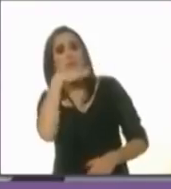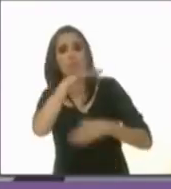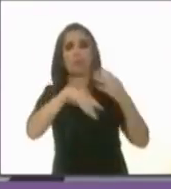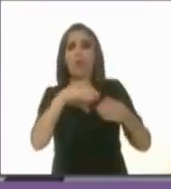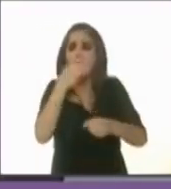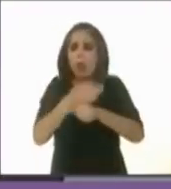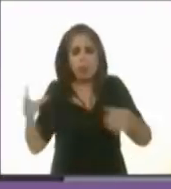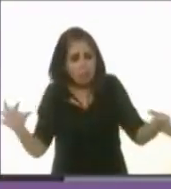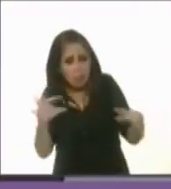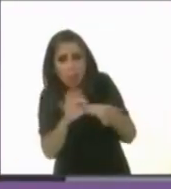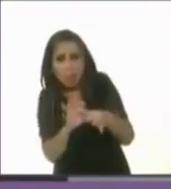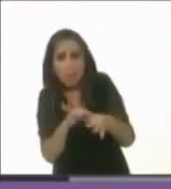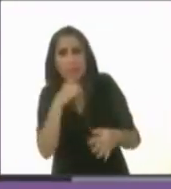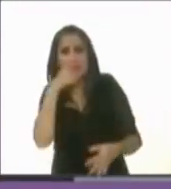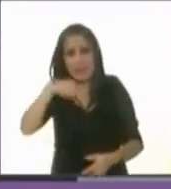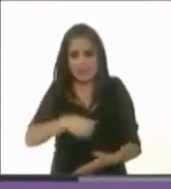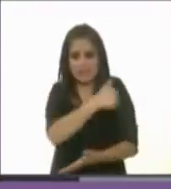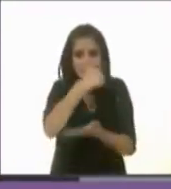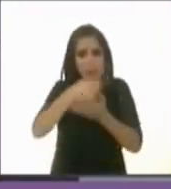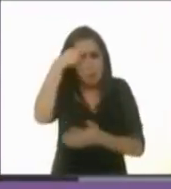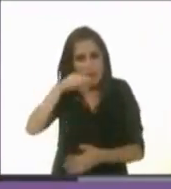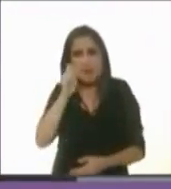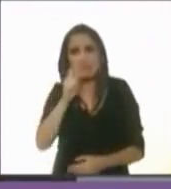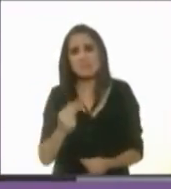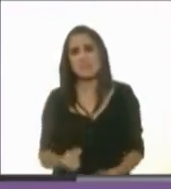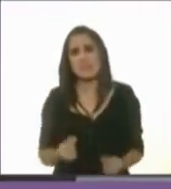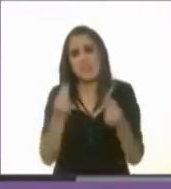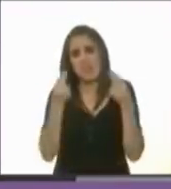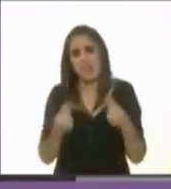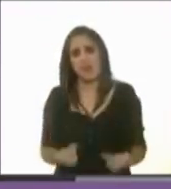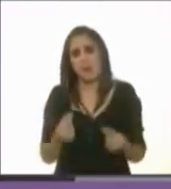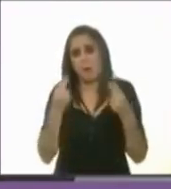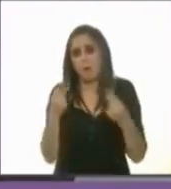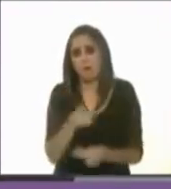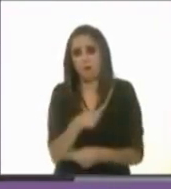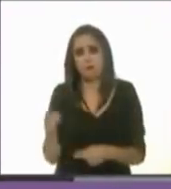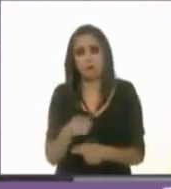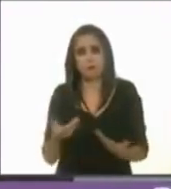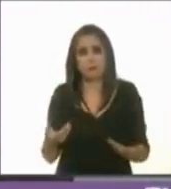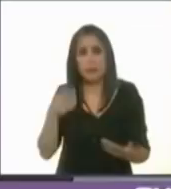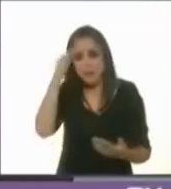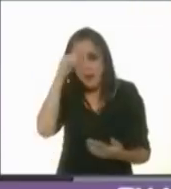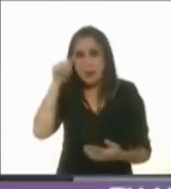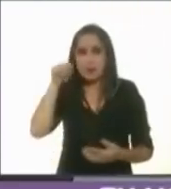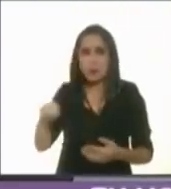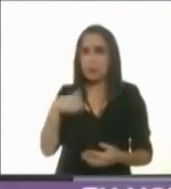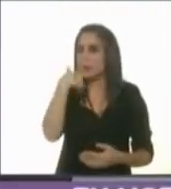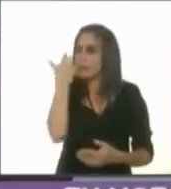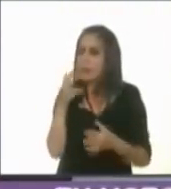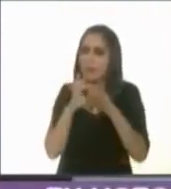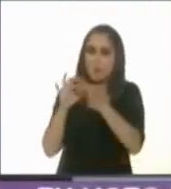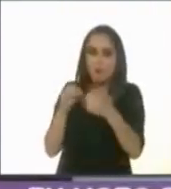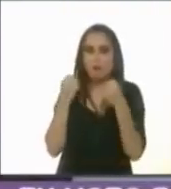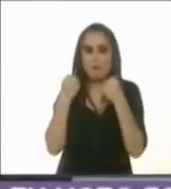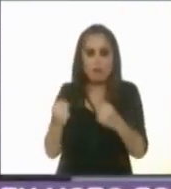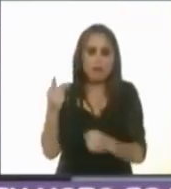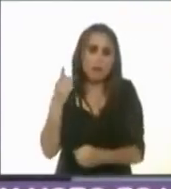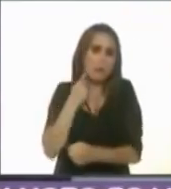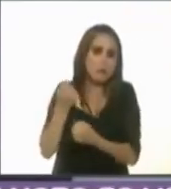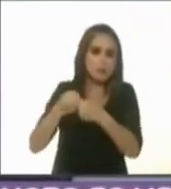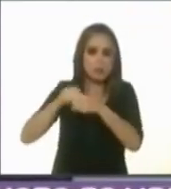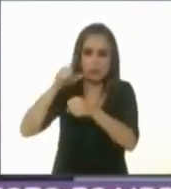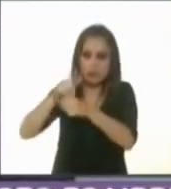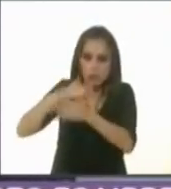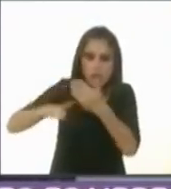incluye la Ciudad de México y sus negocios. Lo que tardó décadas para unir y reformar la fuerza política y social